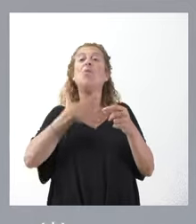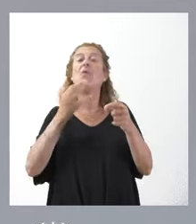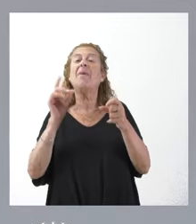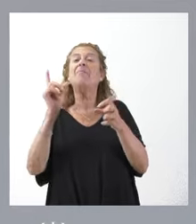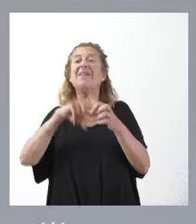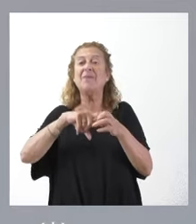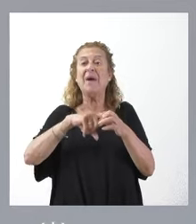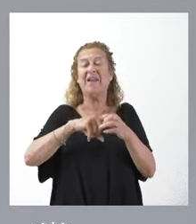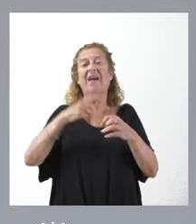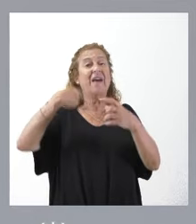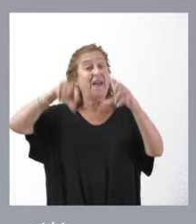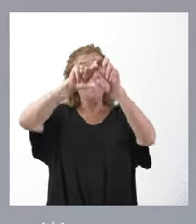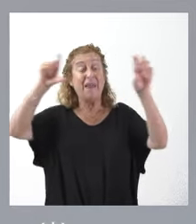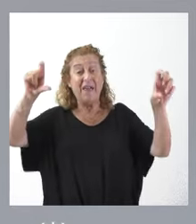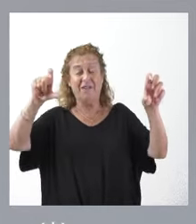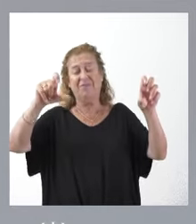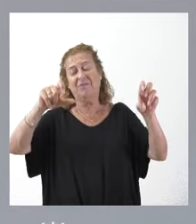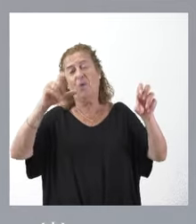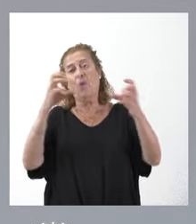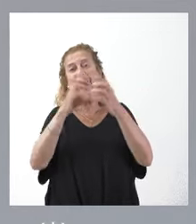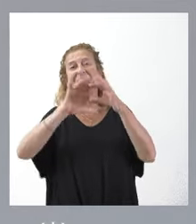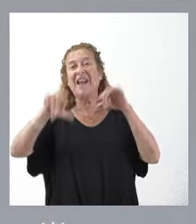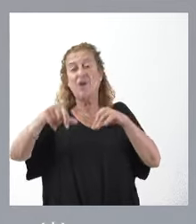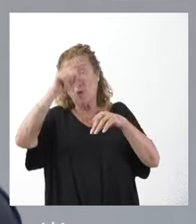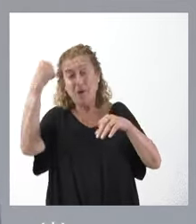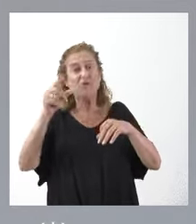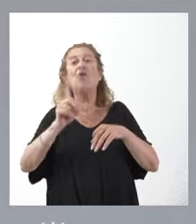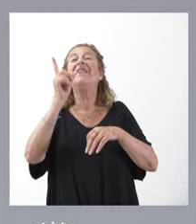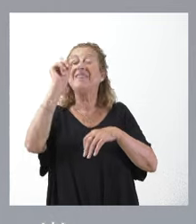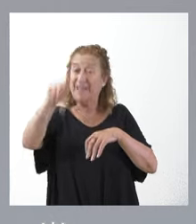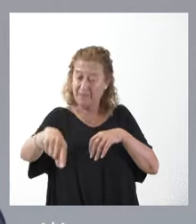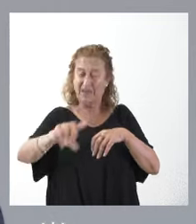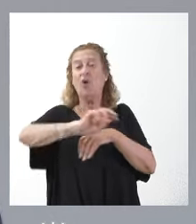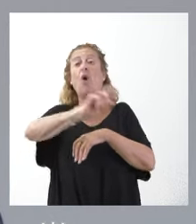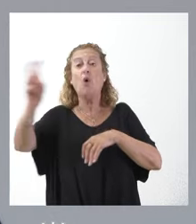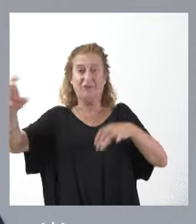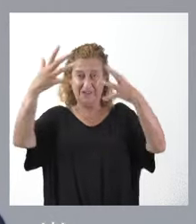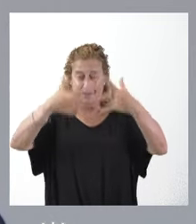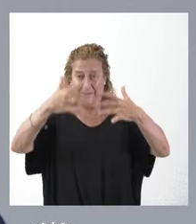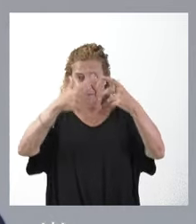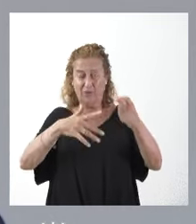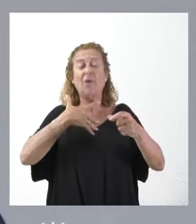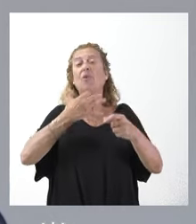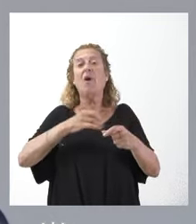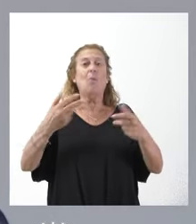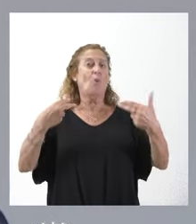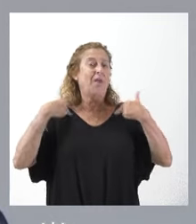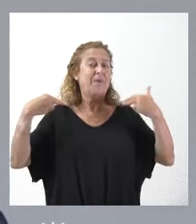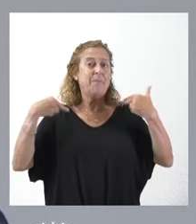los empleados de la Junta de Castilla y León, sino también los empleados de otras administraciones, bien sean municipales.